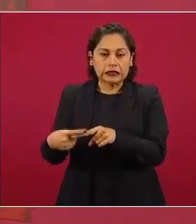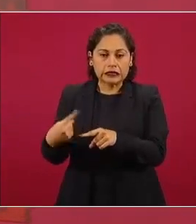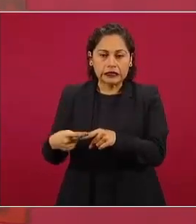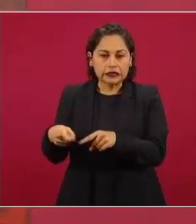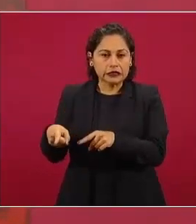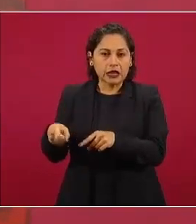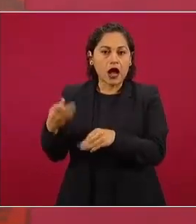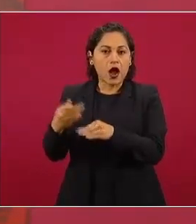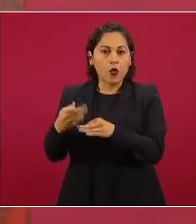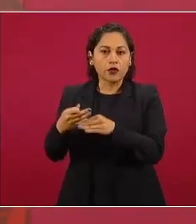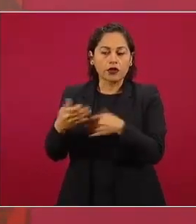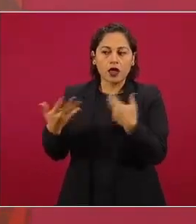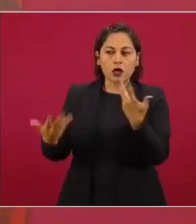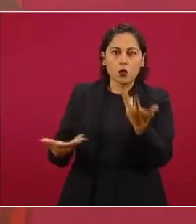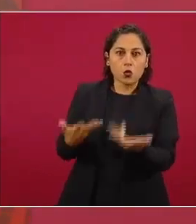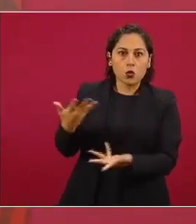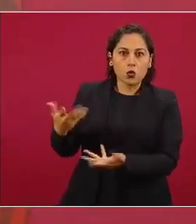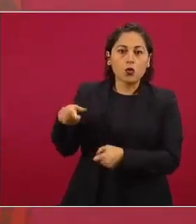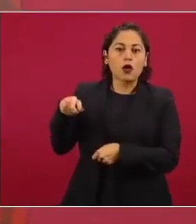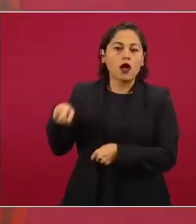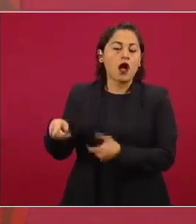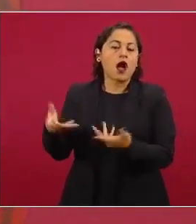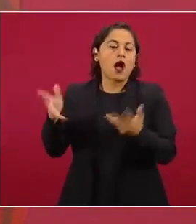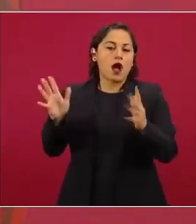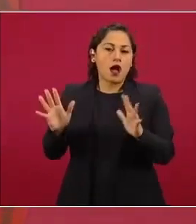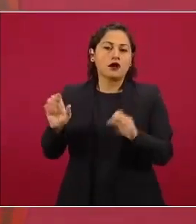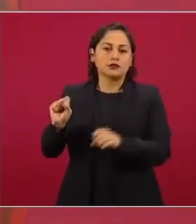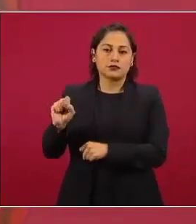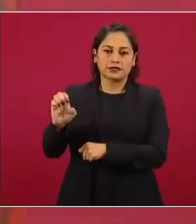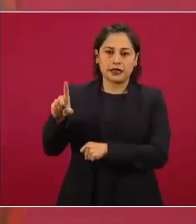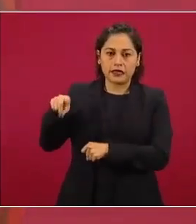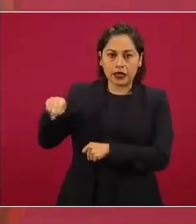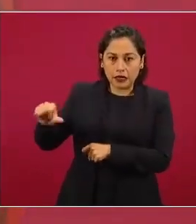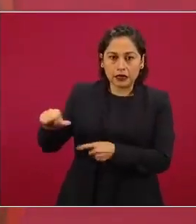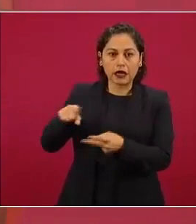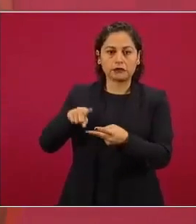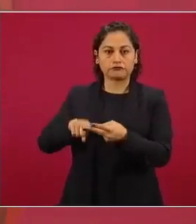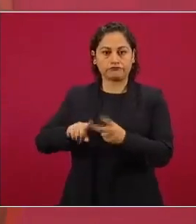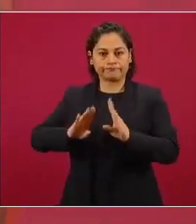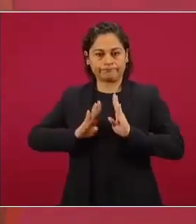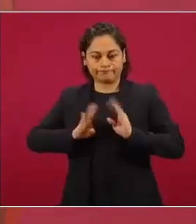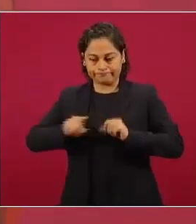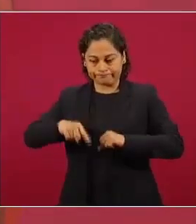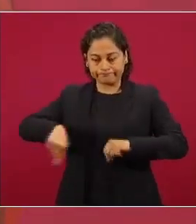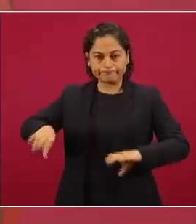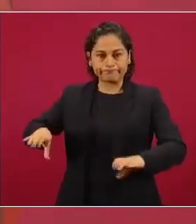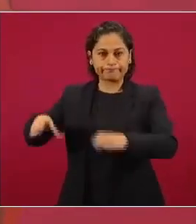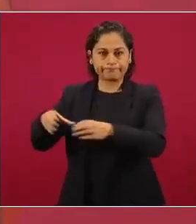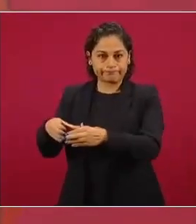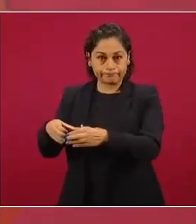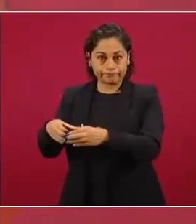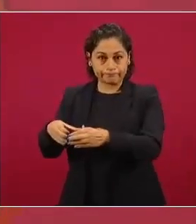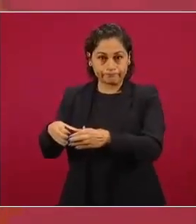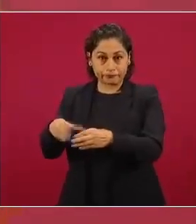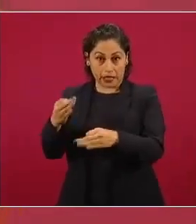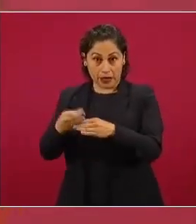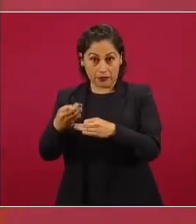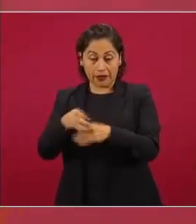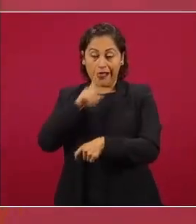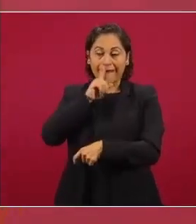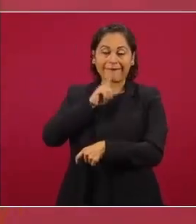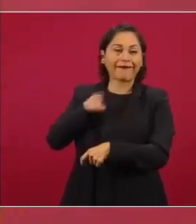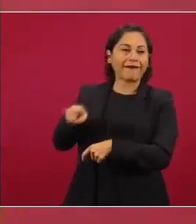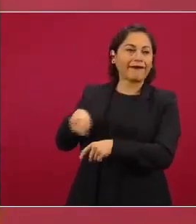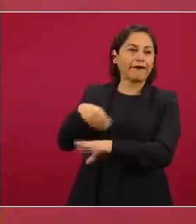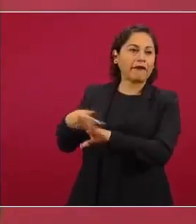y este no es cualquier cosa